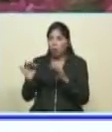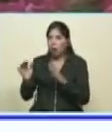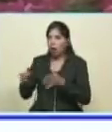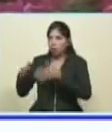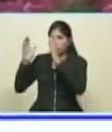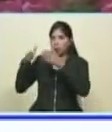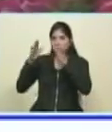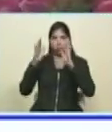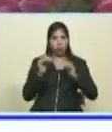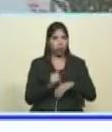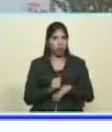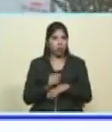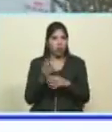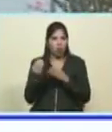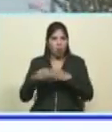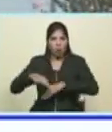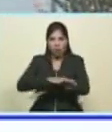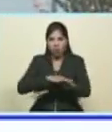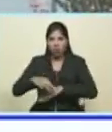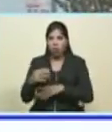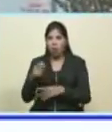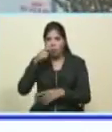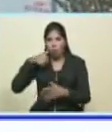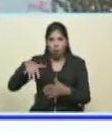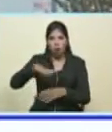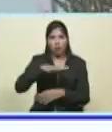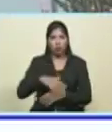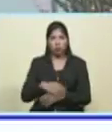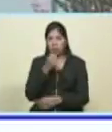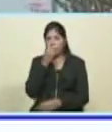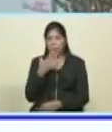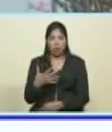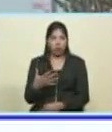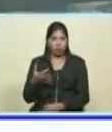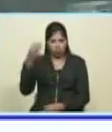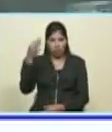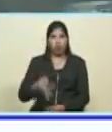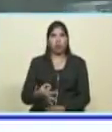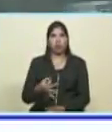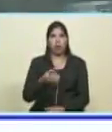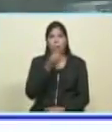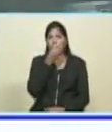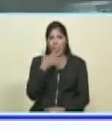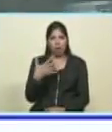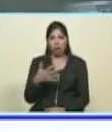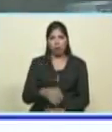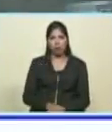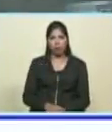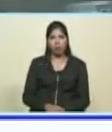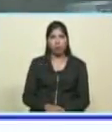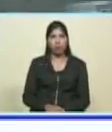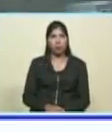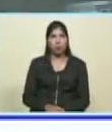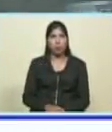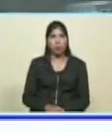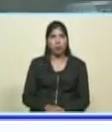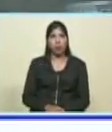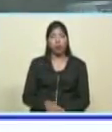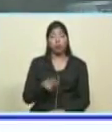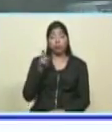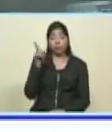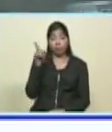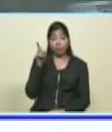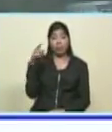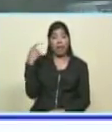de su infraestructura, de su pueblo, pero es una belleza de verdad, hay un mundo más allá, mucho más